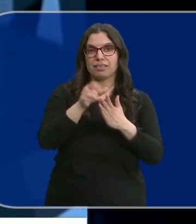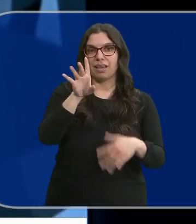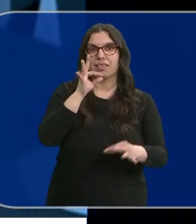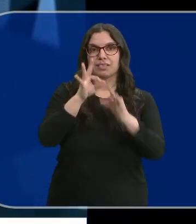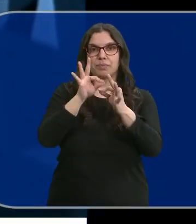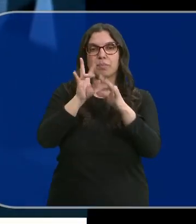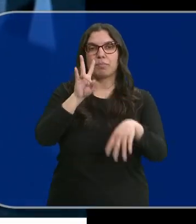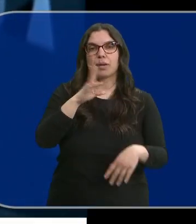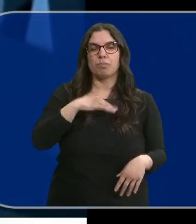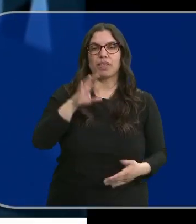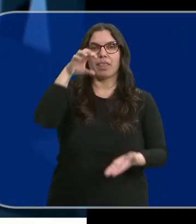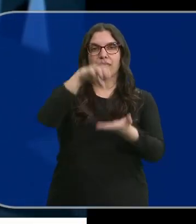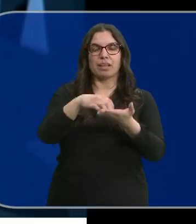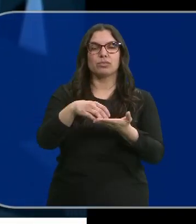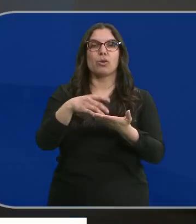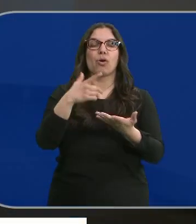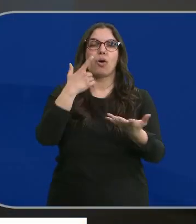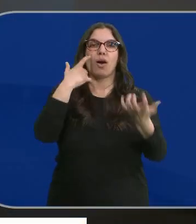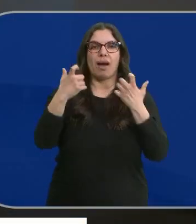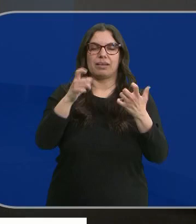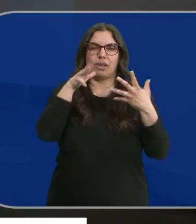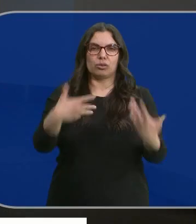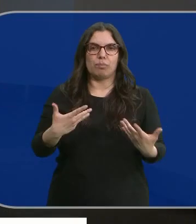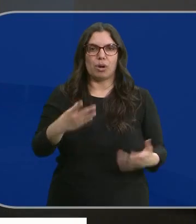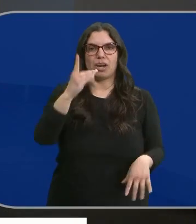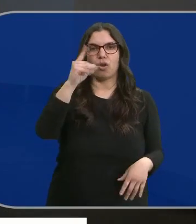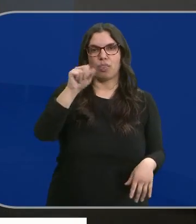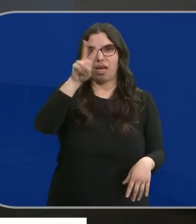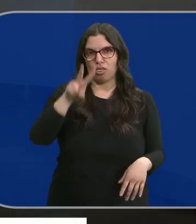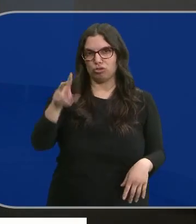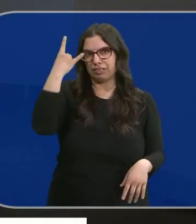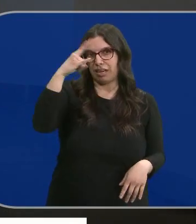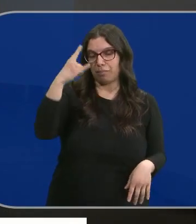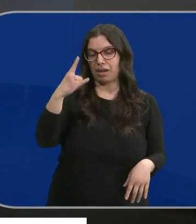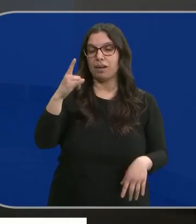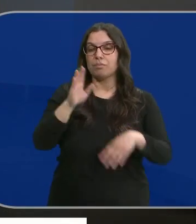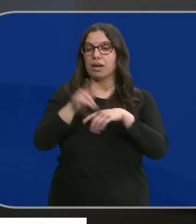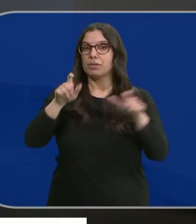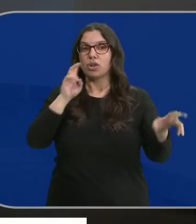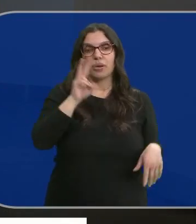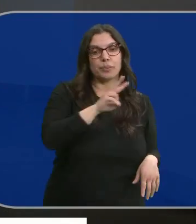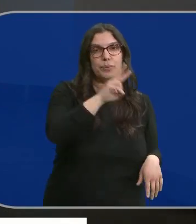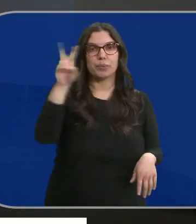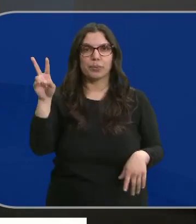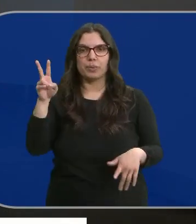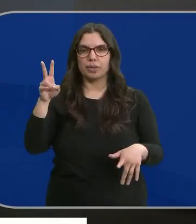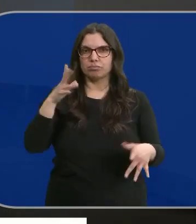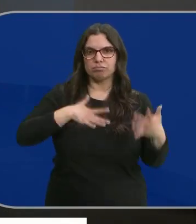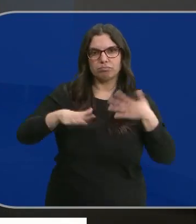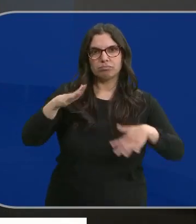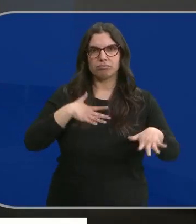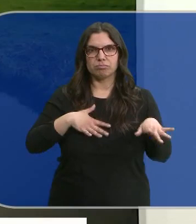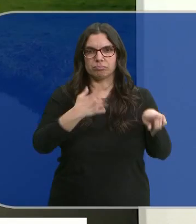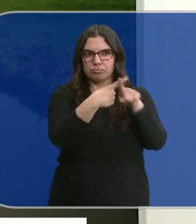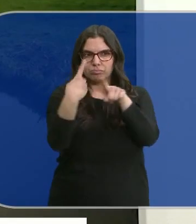contemplar en el Centro de Arte Contemporáneo Dados de Salamanca. Una muestra que invita al espectador a recorrer sensorialmente más